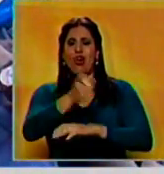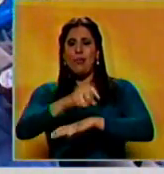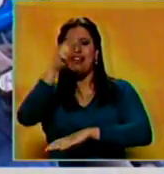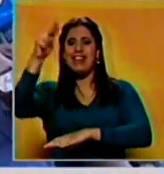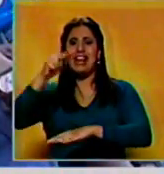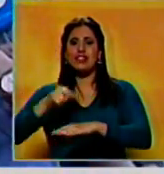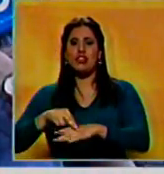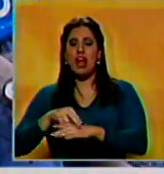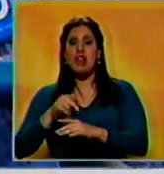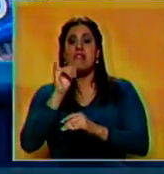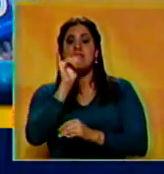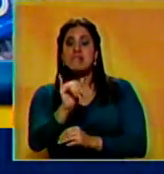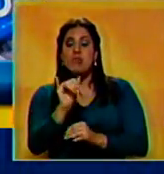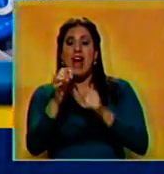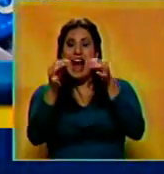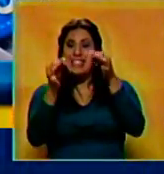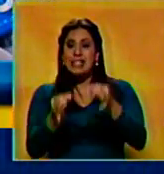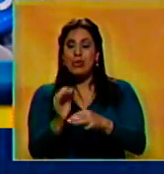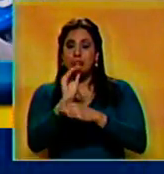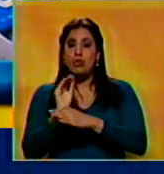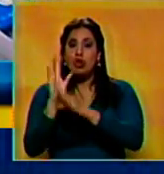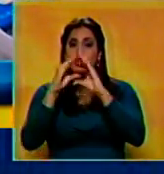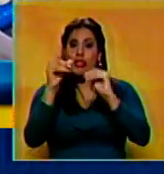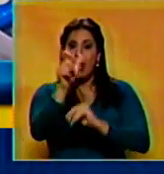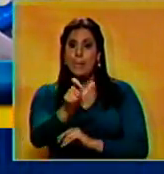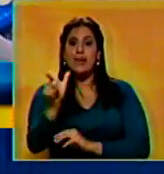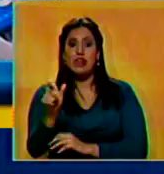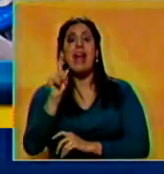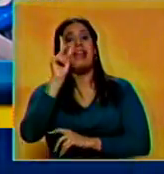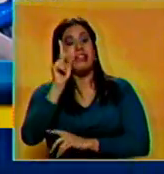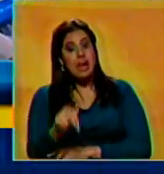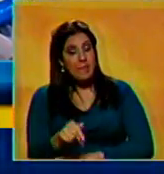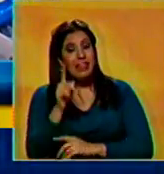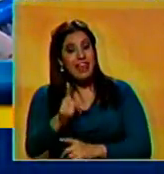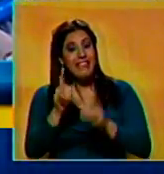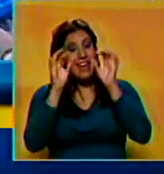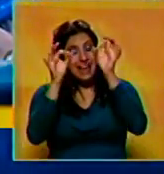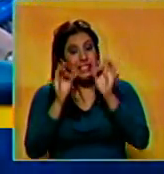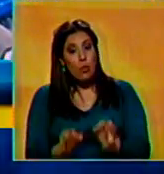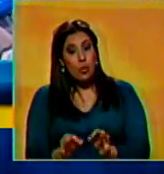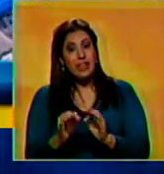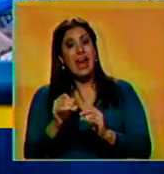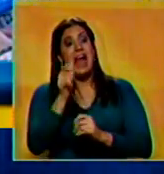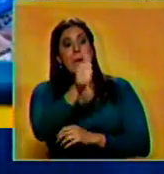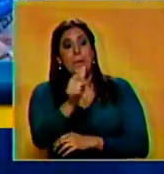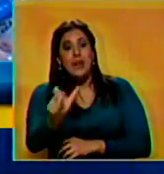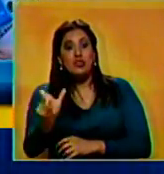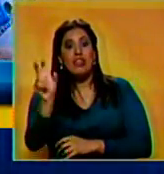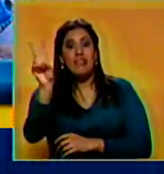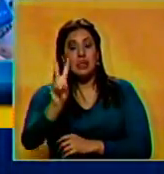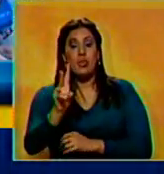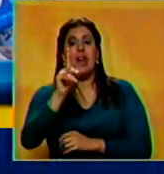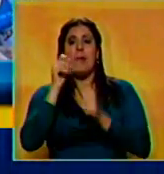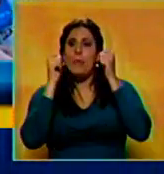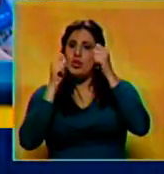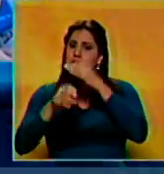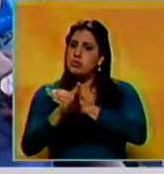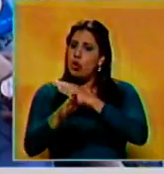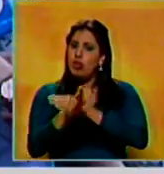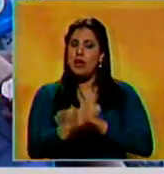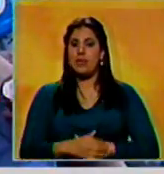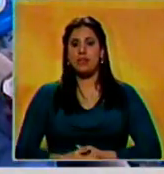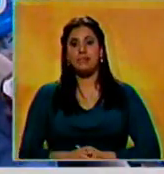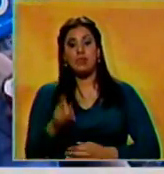Nacional, no solo de garantizarle la seguridad a todos los venezolanos, sino también de garantizarle la seguridad a aquellos venezolanos que están protestando.